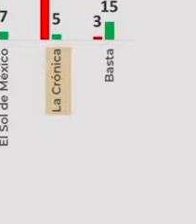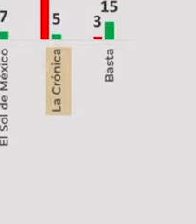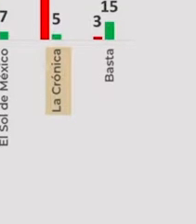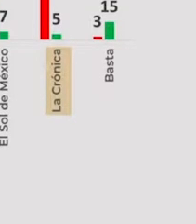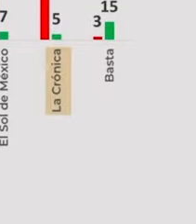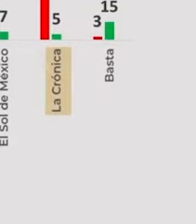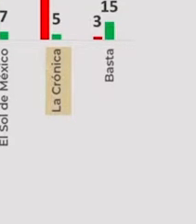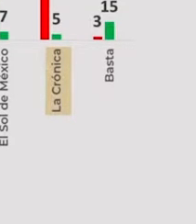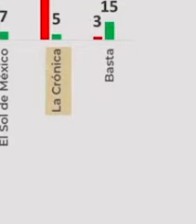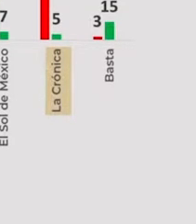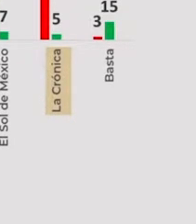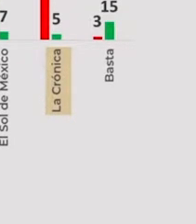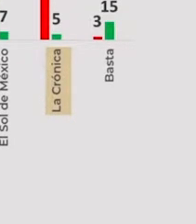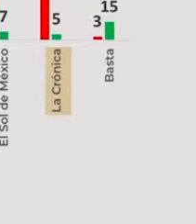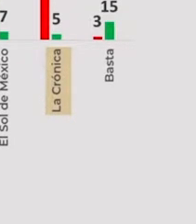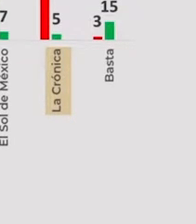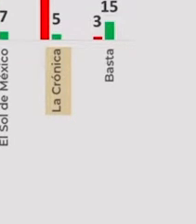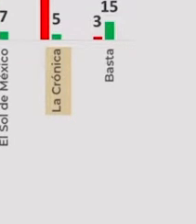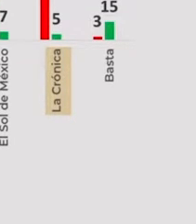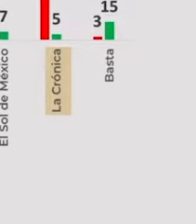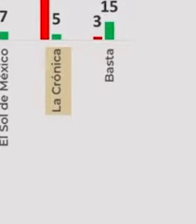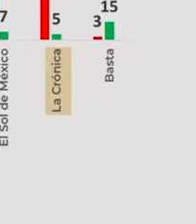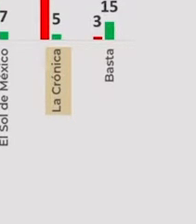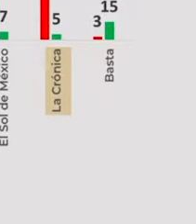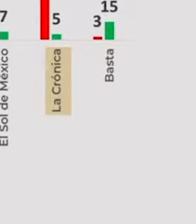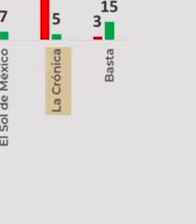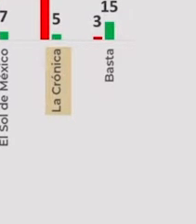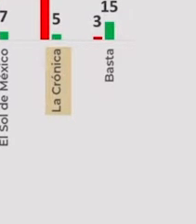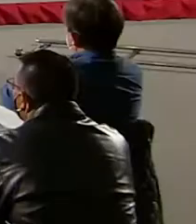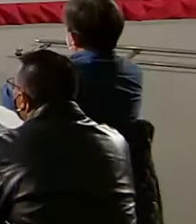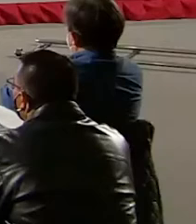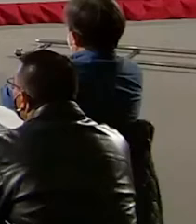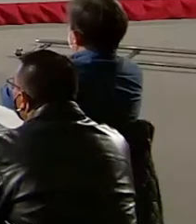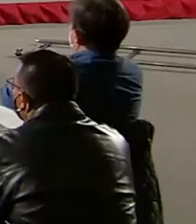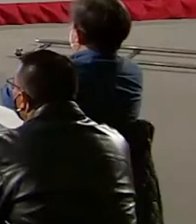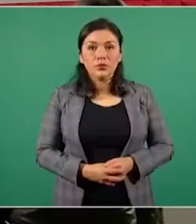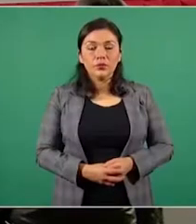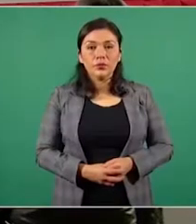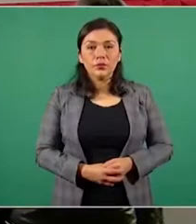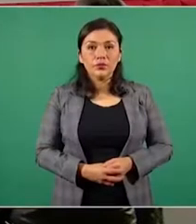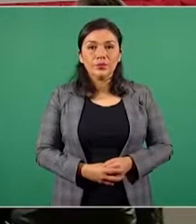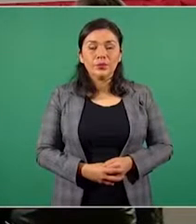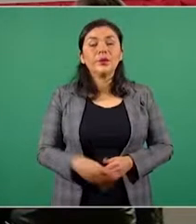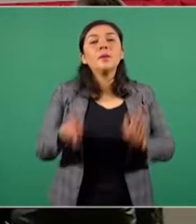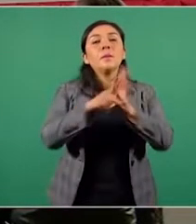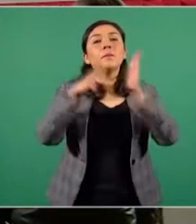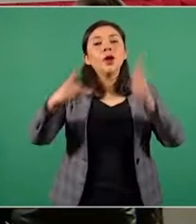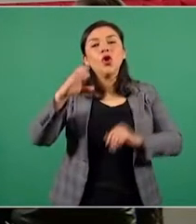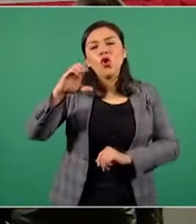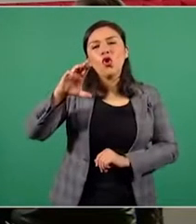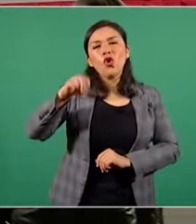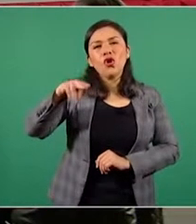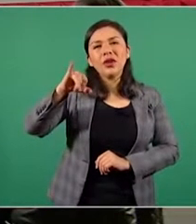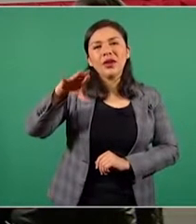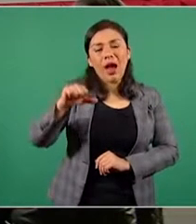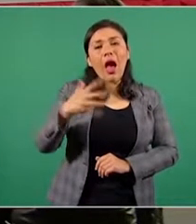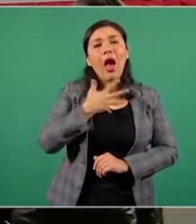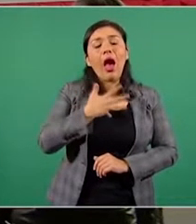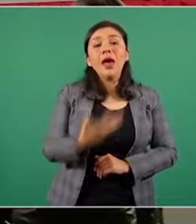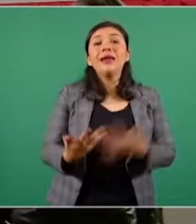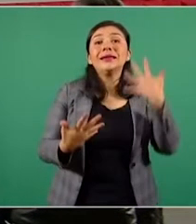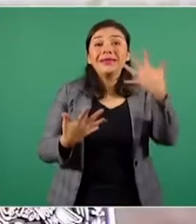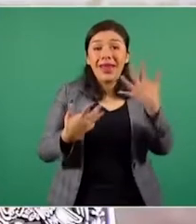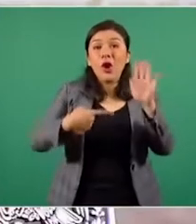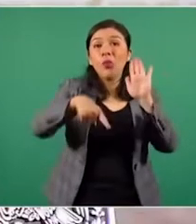negativas, 12 negativas por una positiva. Y La Crónica registró cinco notas